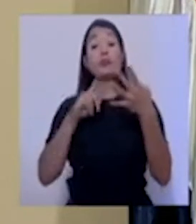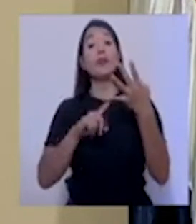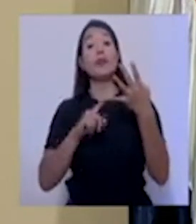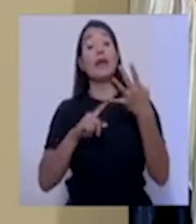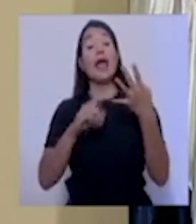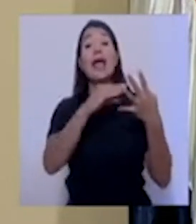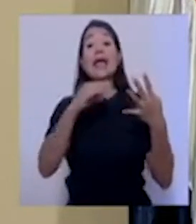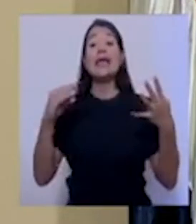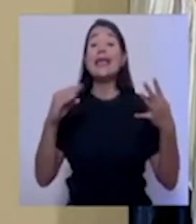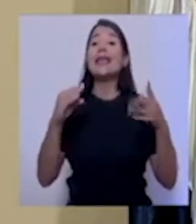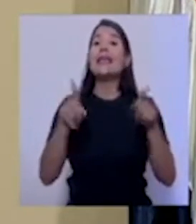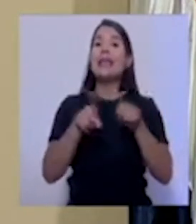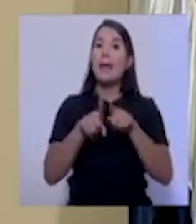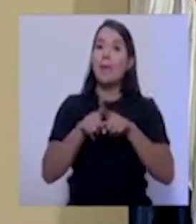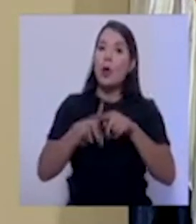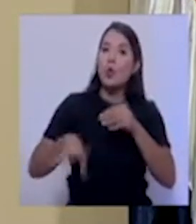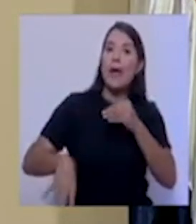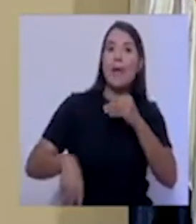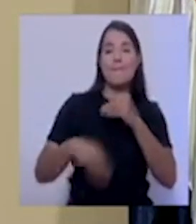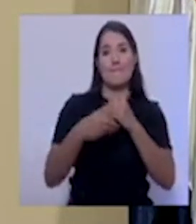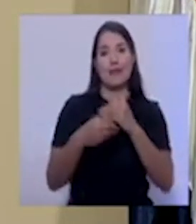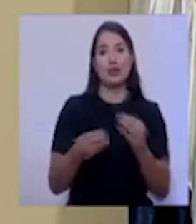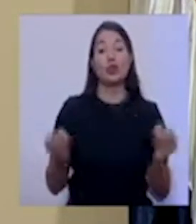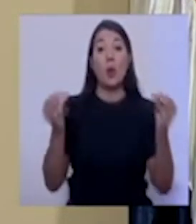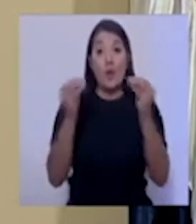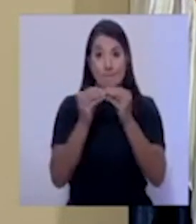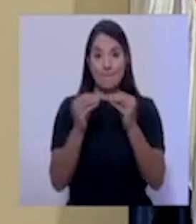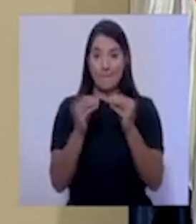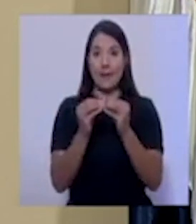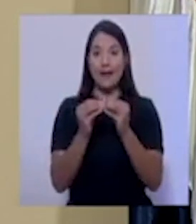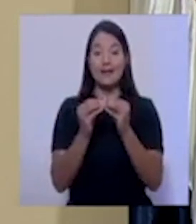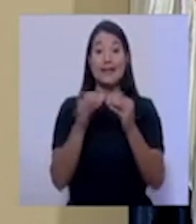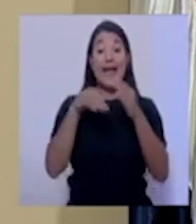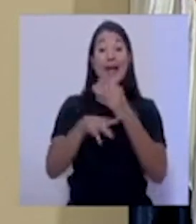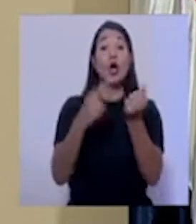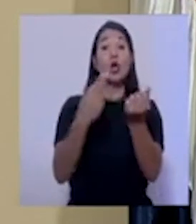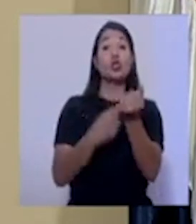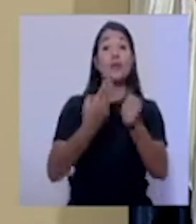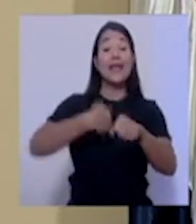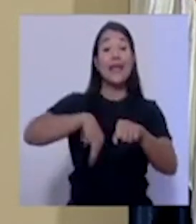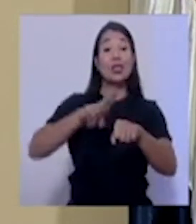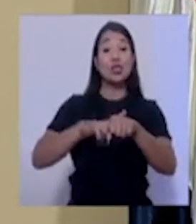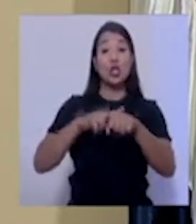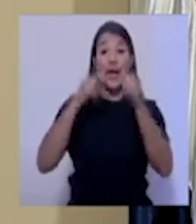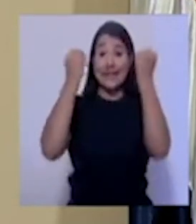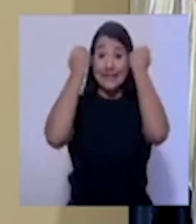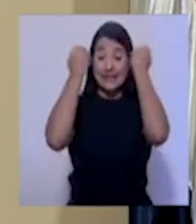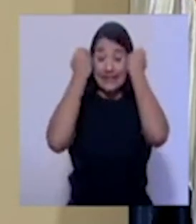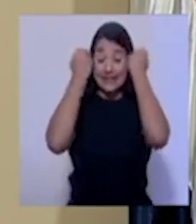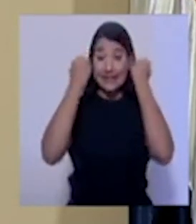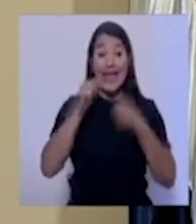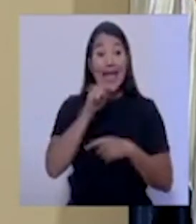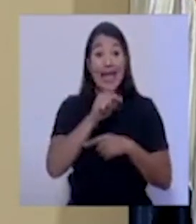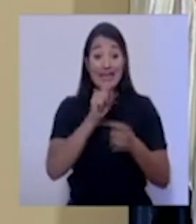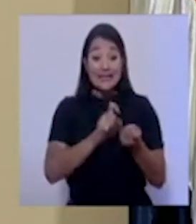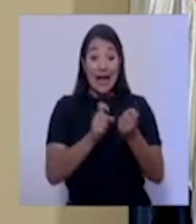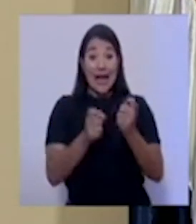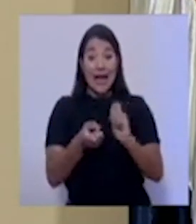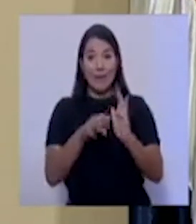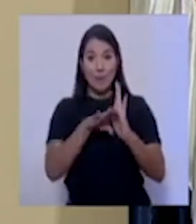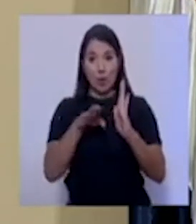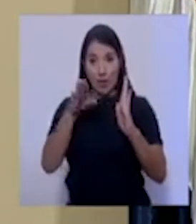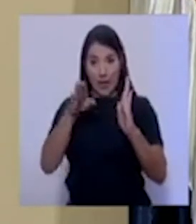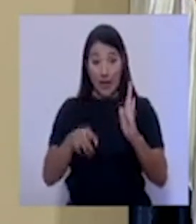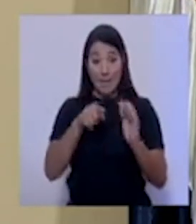una ampliación extraordinaria a través de la reconversión de camas en el Hospital Nacional Psiquiátrico. Esta reconversión de camas en el Hospital Nacional